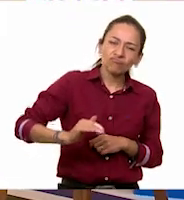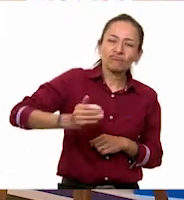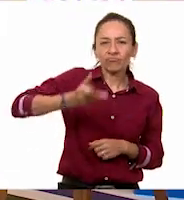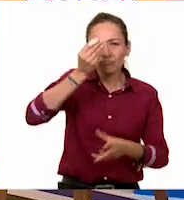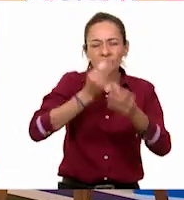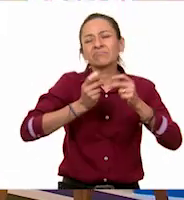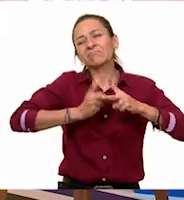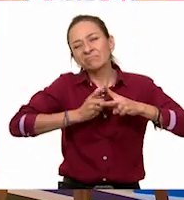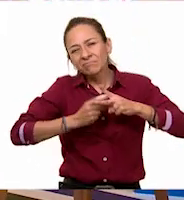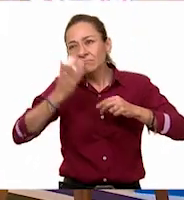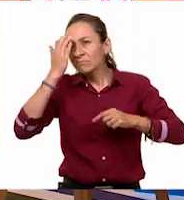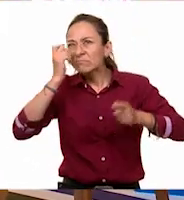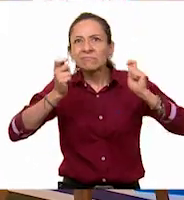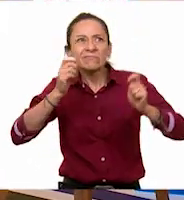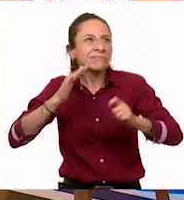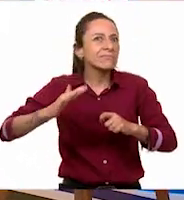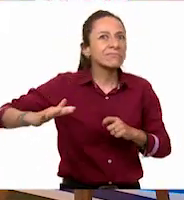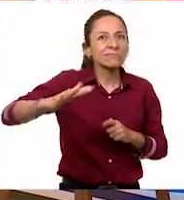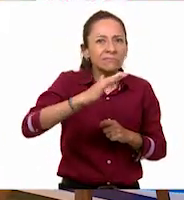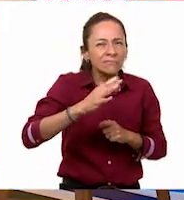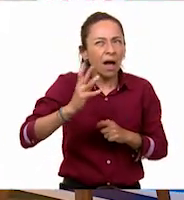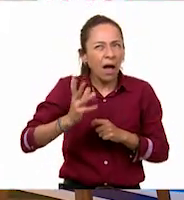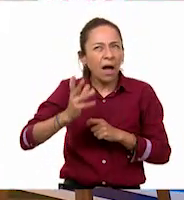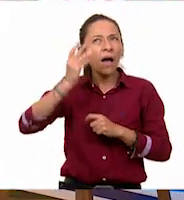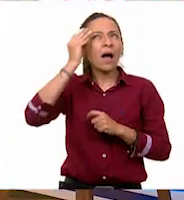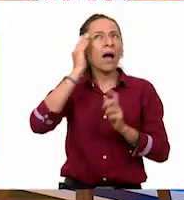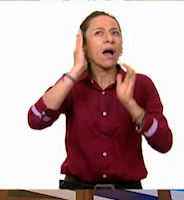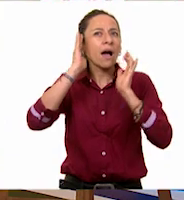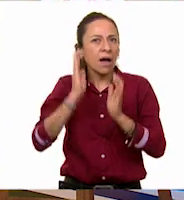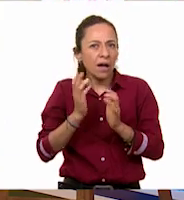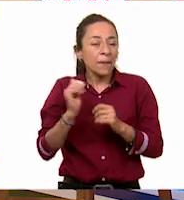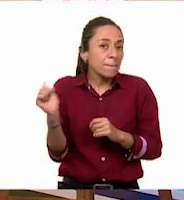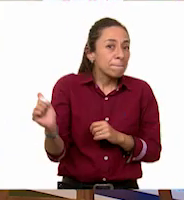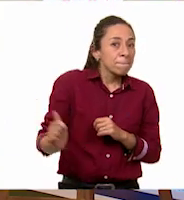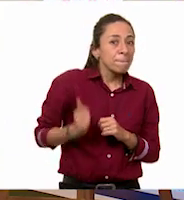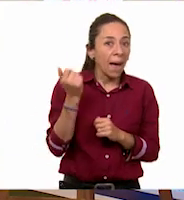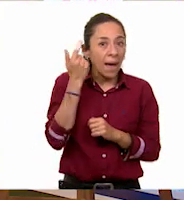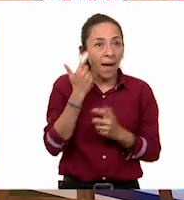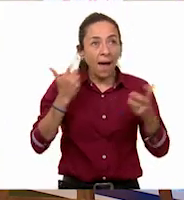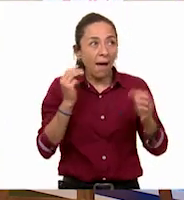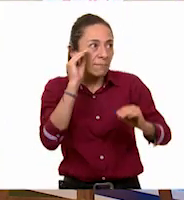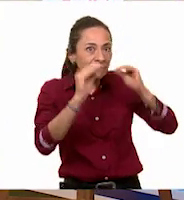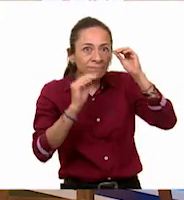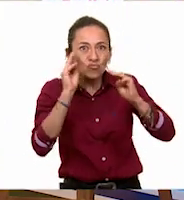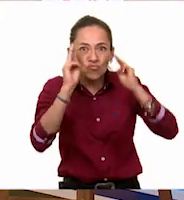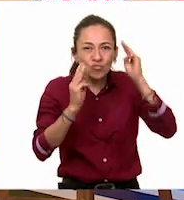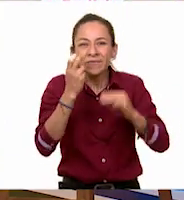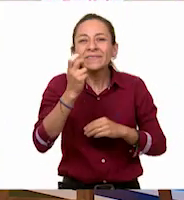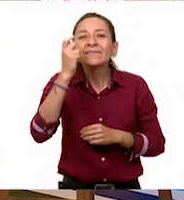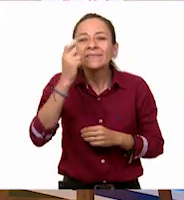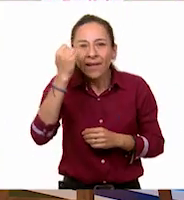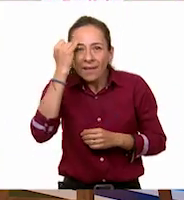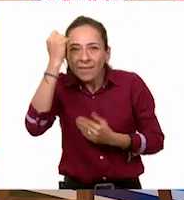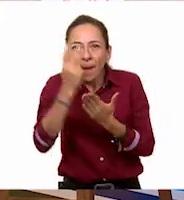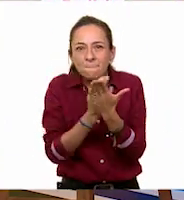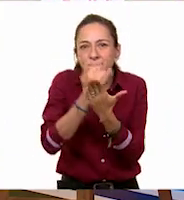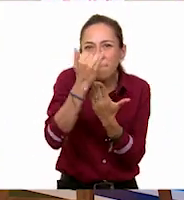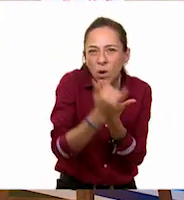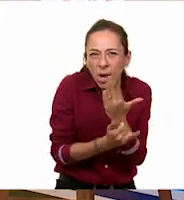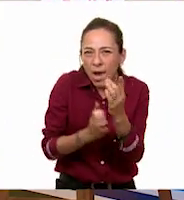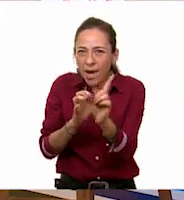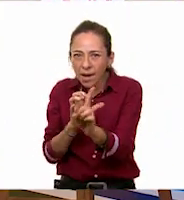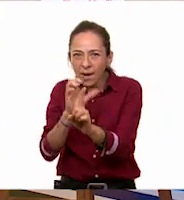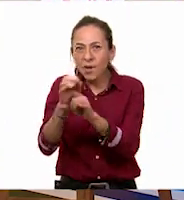medio, les va a servir para hacer su museo. Este es su proyecto final en donde van a demostrar todo lo que han aprendido.